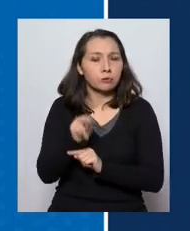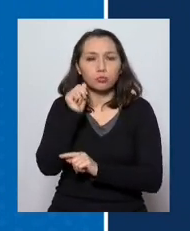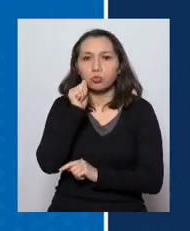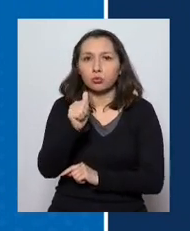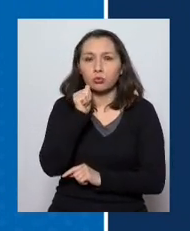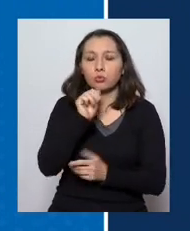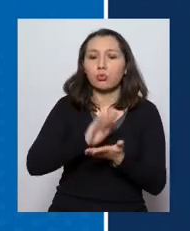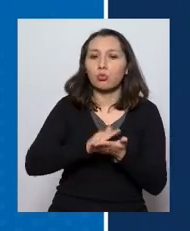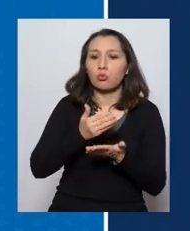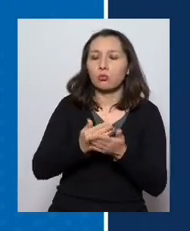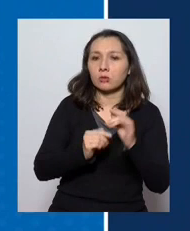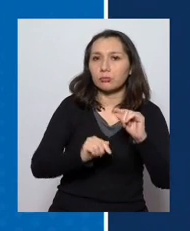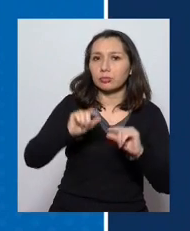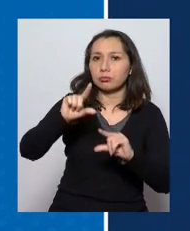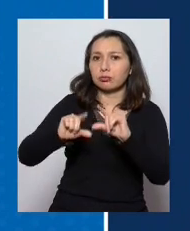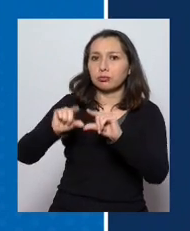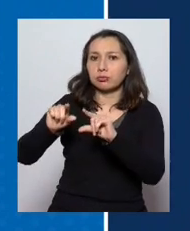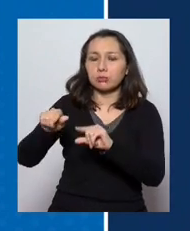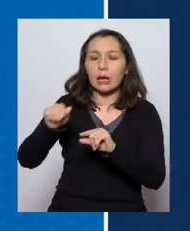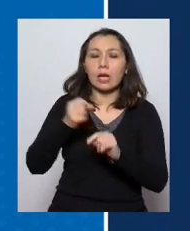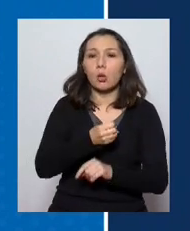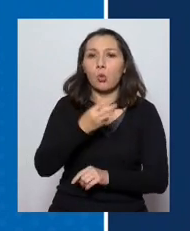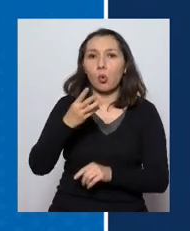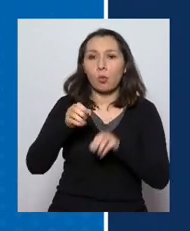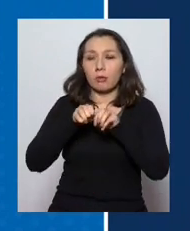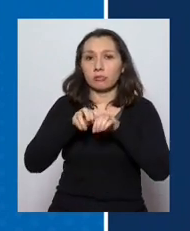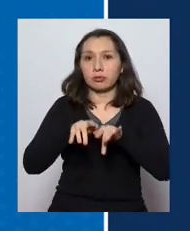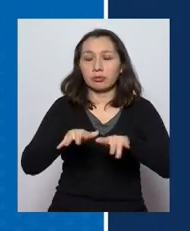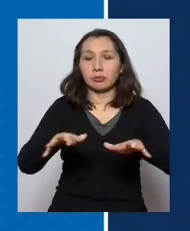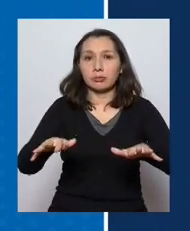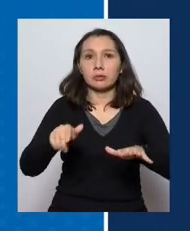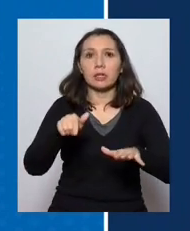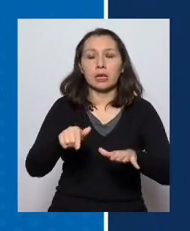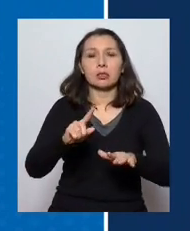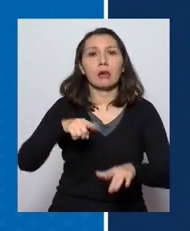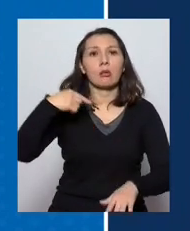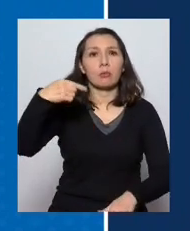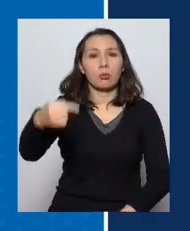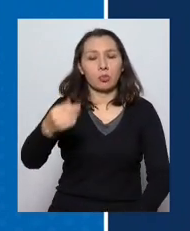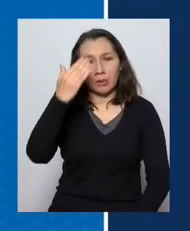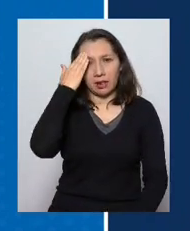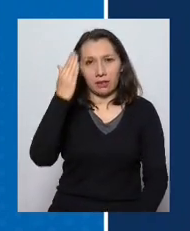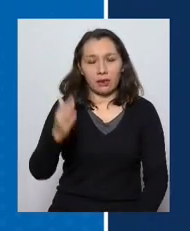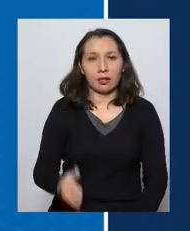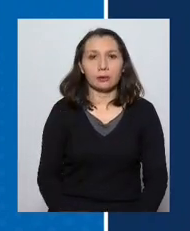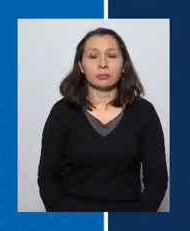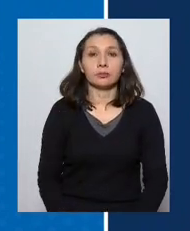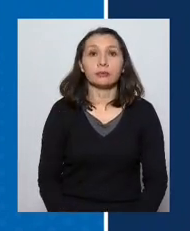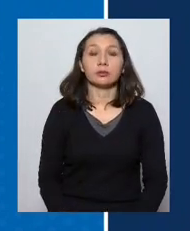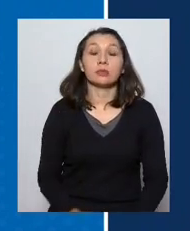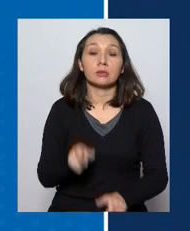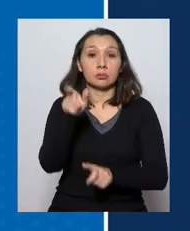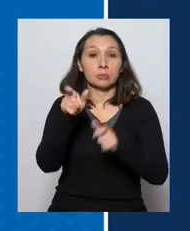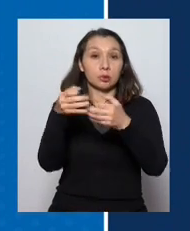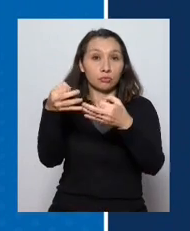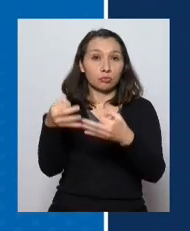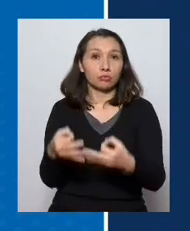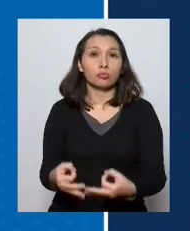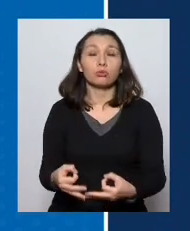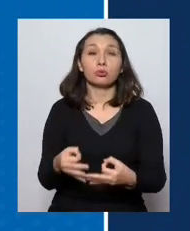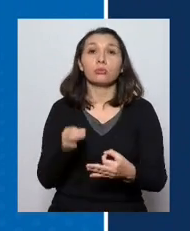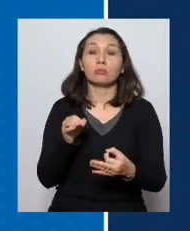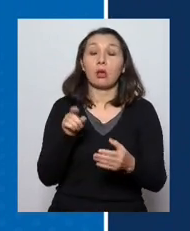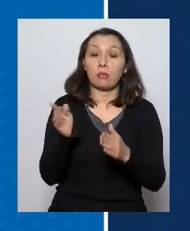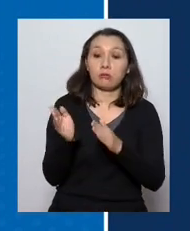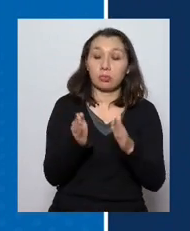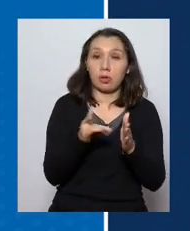ver cómo se va comportando esta pandemia en los próximos días. Los casos totales a la